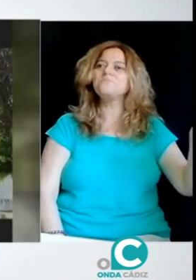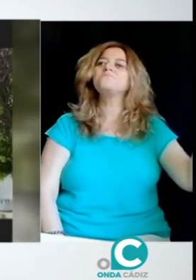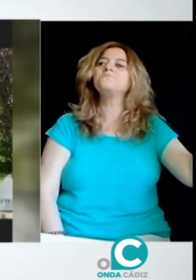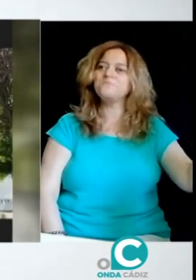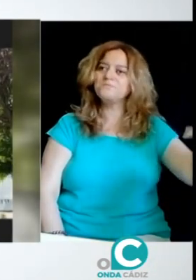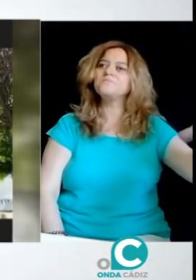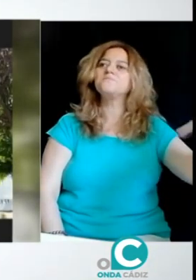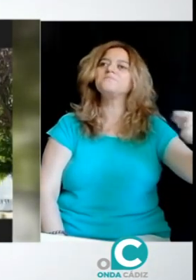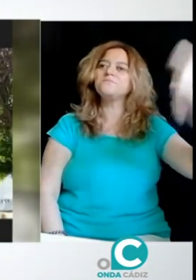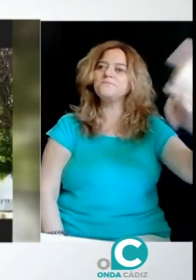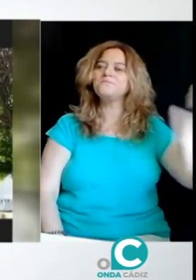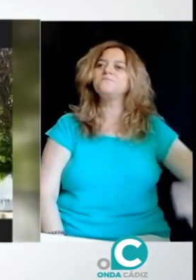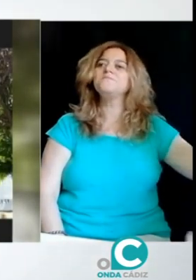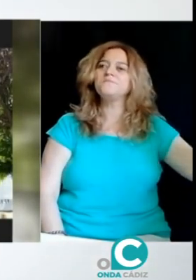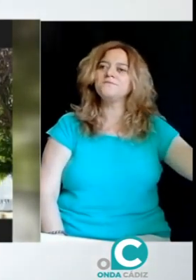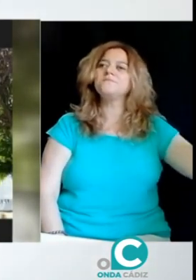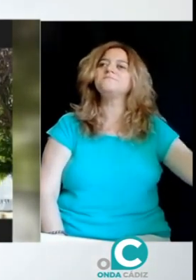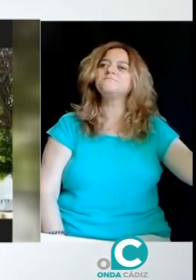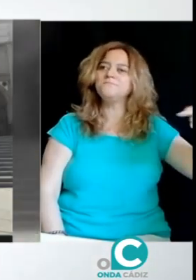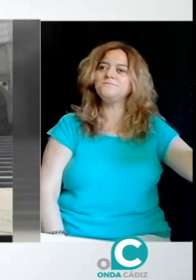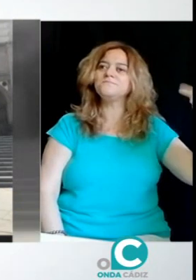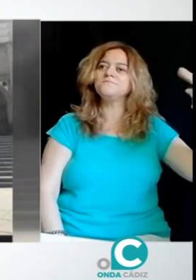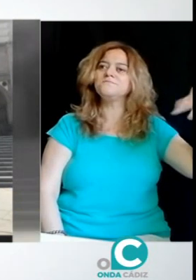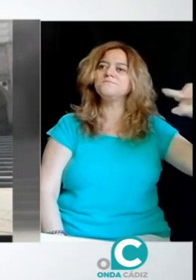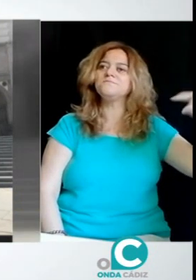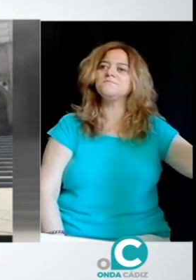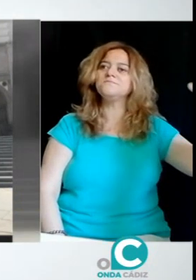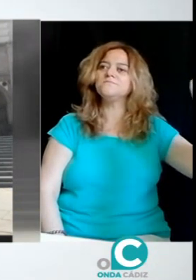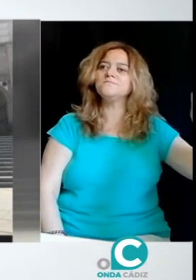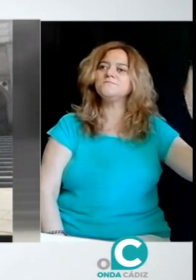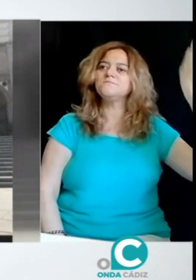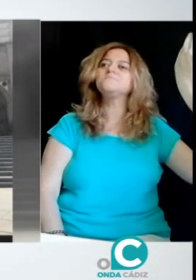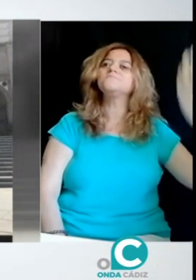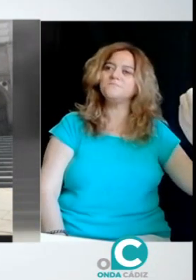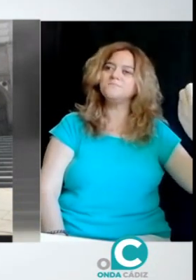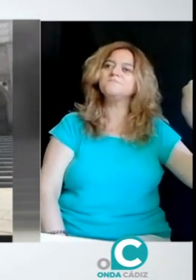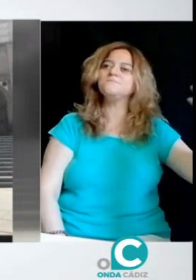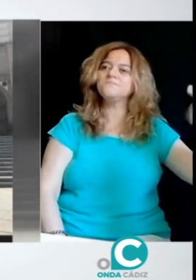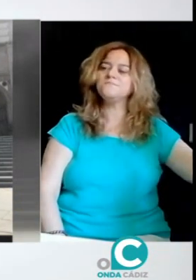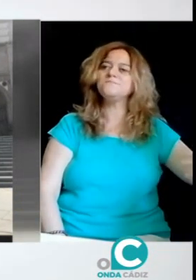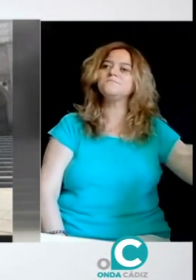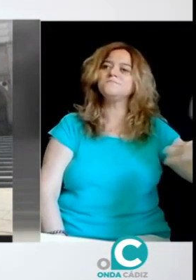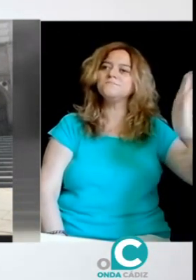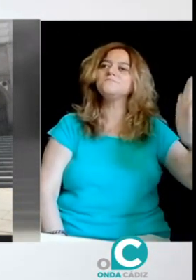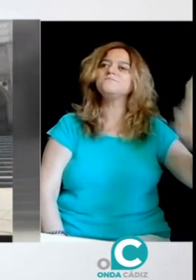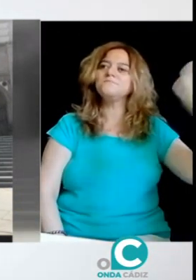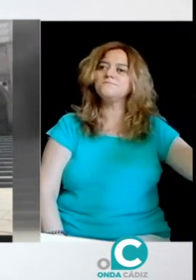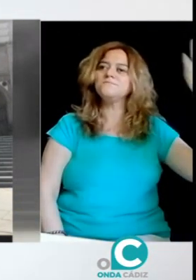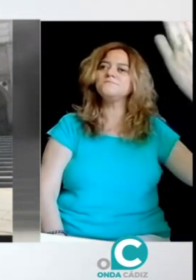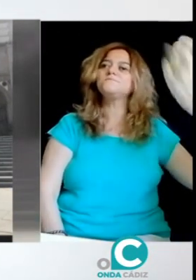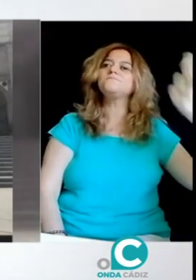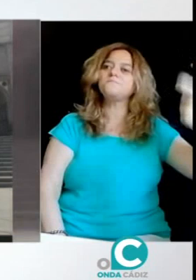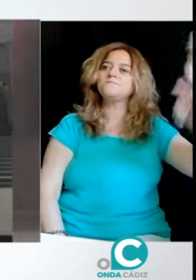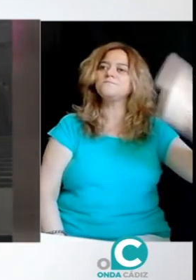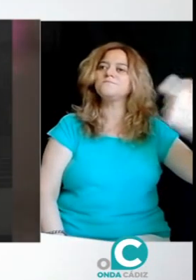Asociación de Personas Sordociegas de Andalucía, de nuestra comunidad, porque acompañáis e intentáis dar